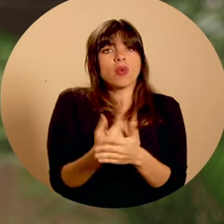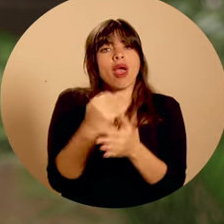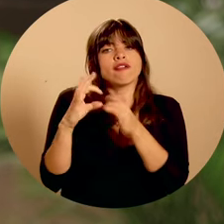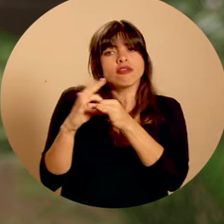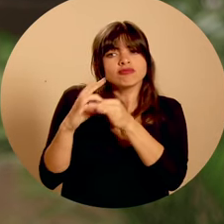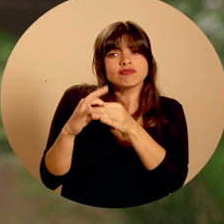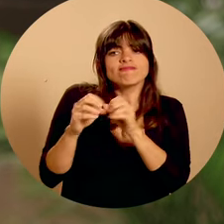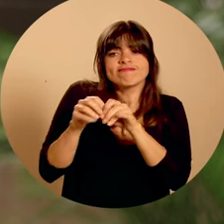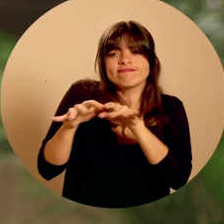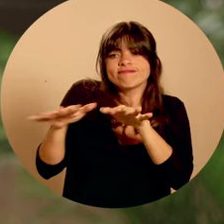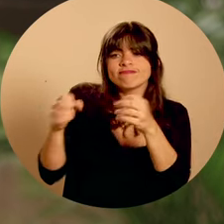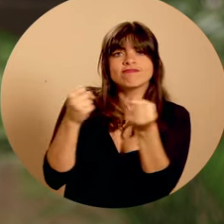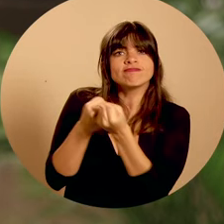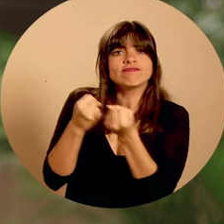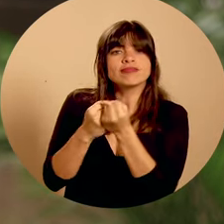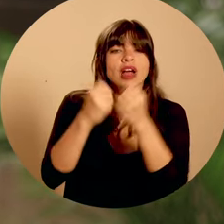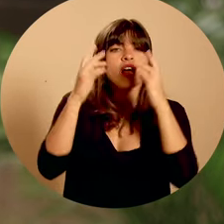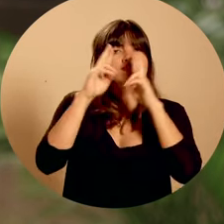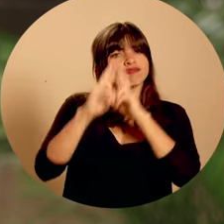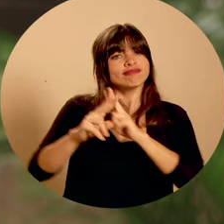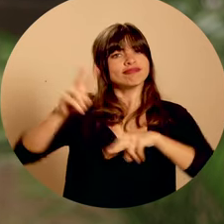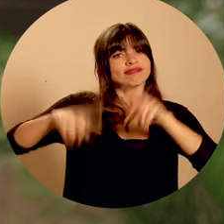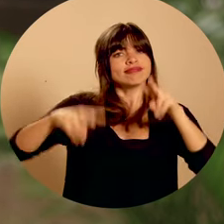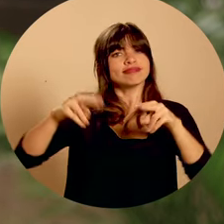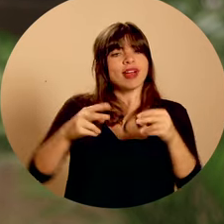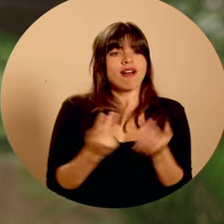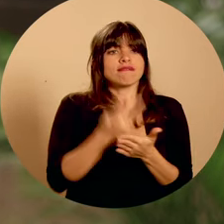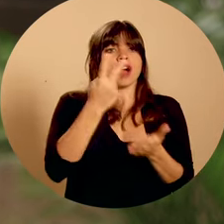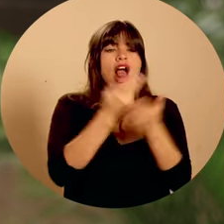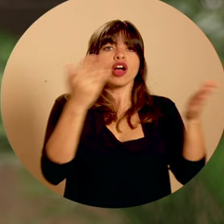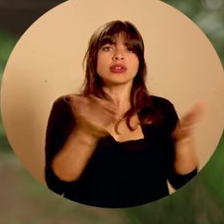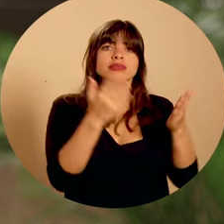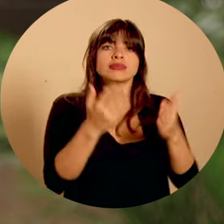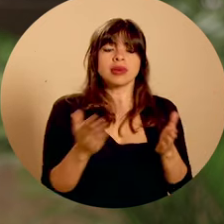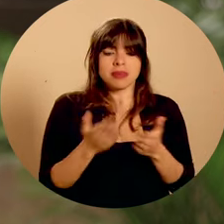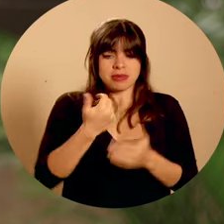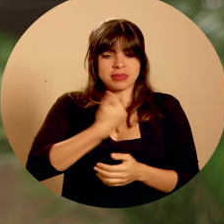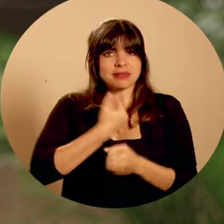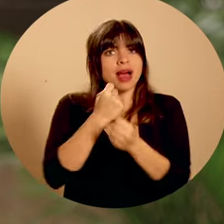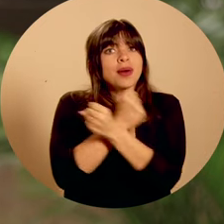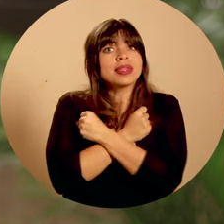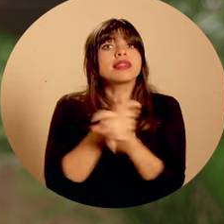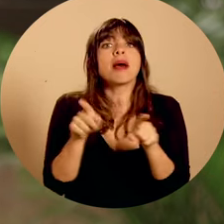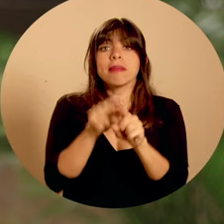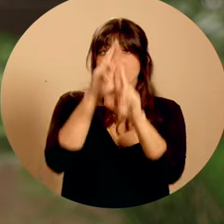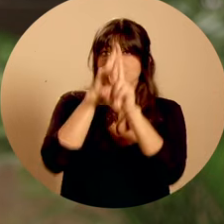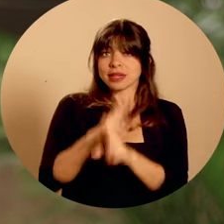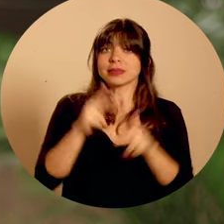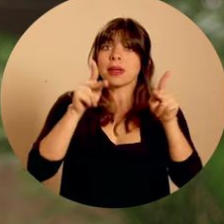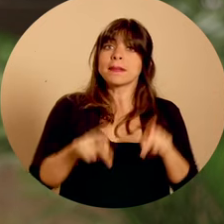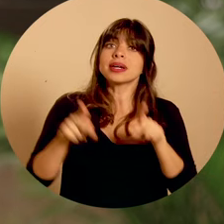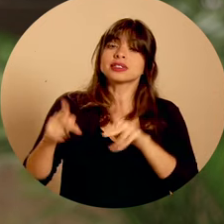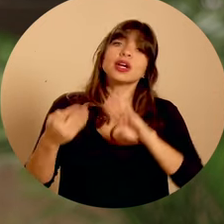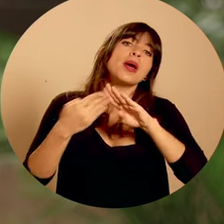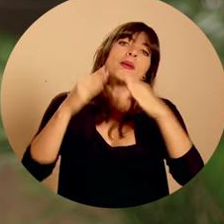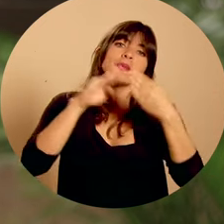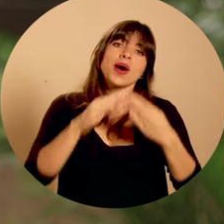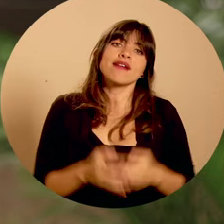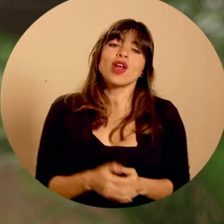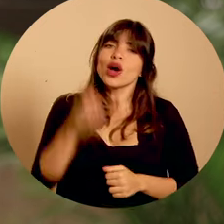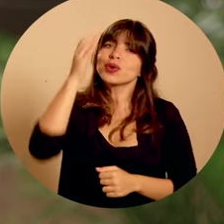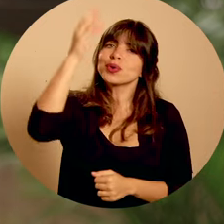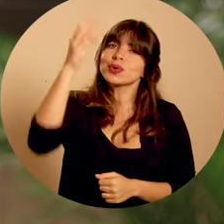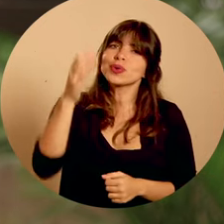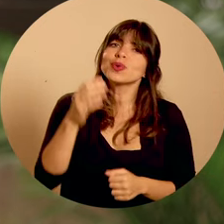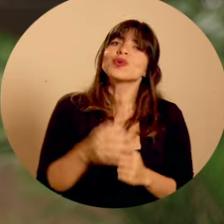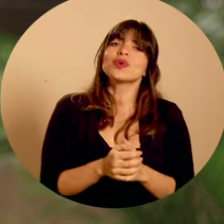Restituye vínculos y redes de apoyo, celebra la diversidad, consolida valores y promueve nuestra autoestima y respeto como personas y